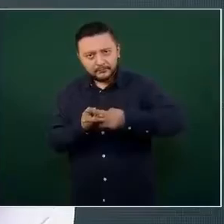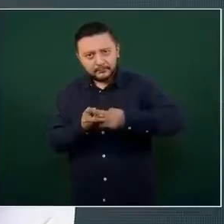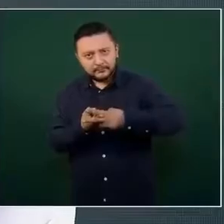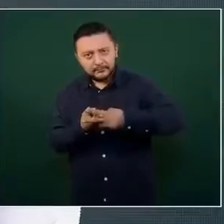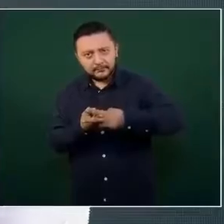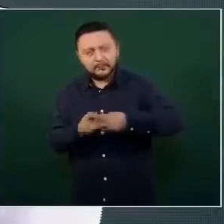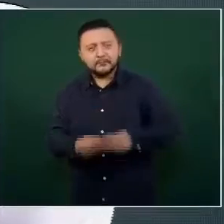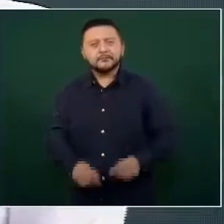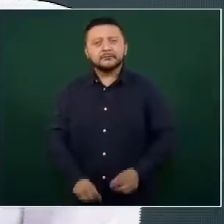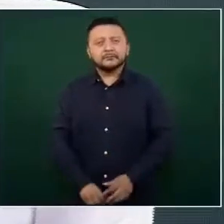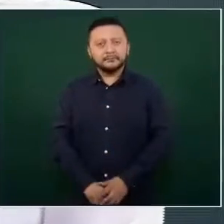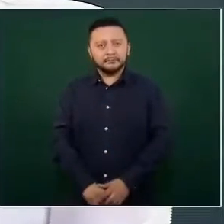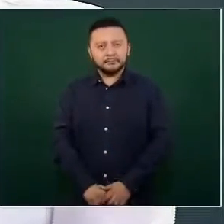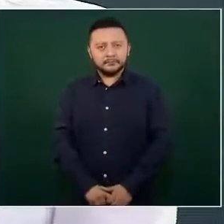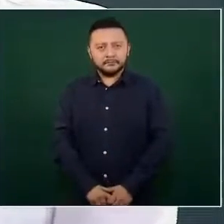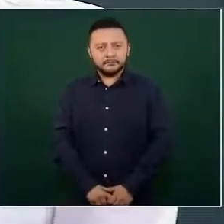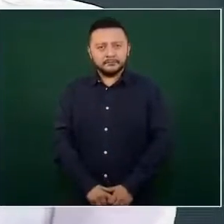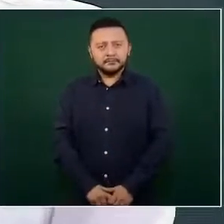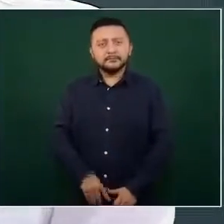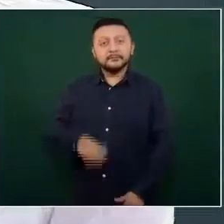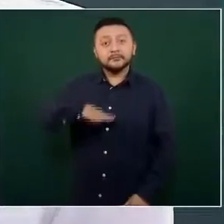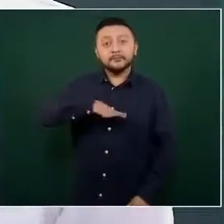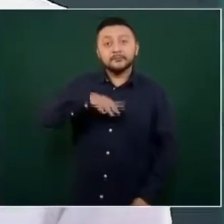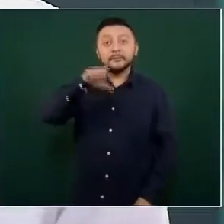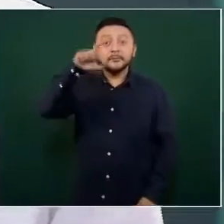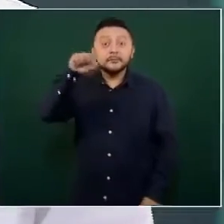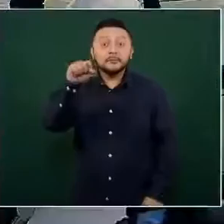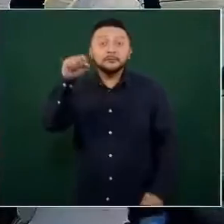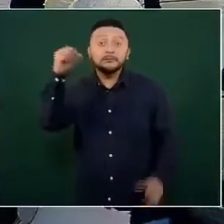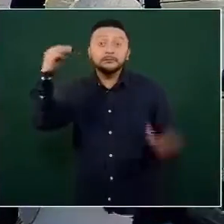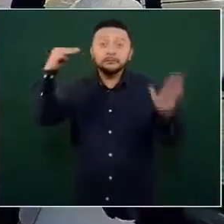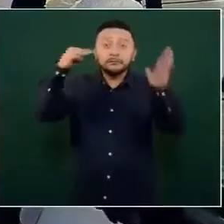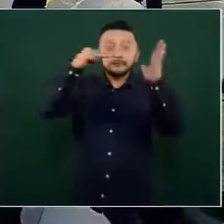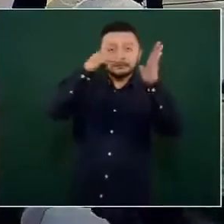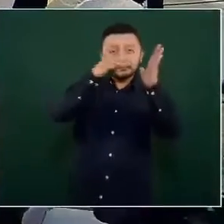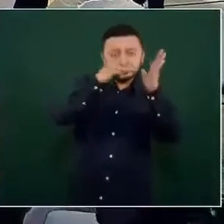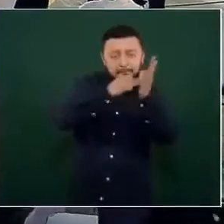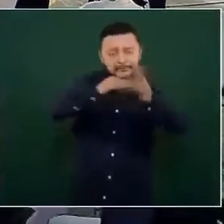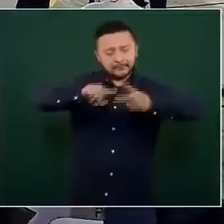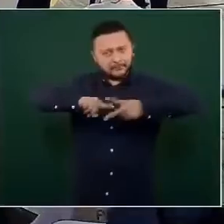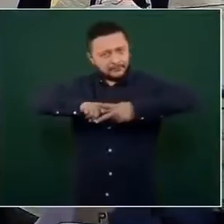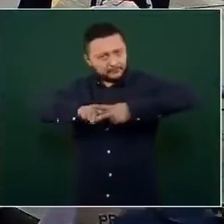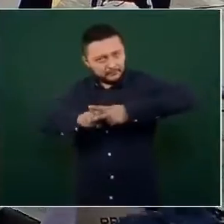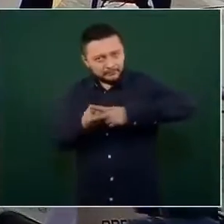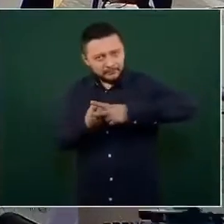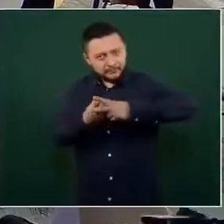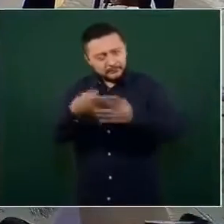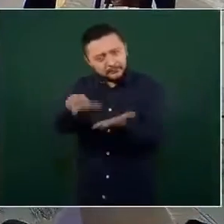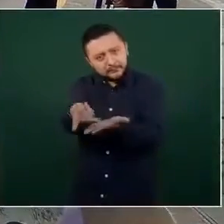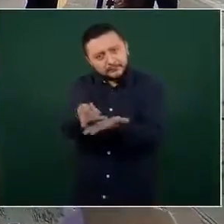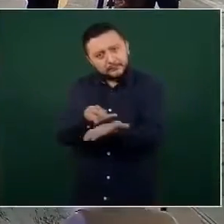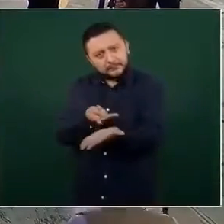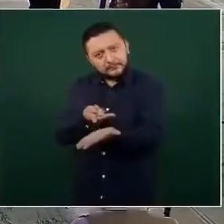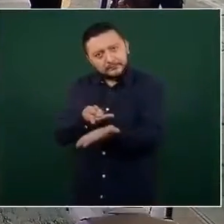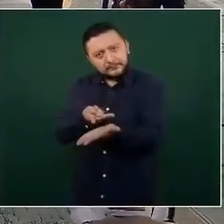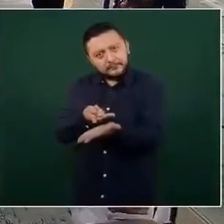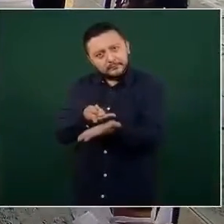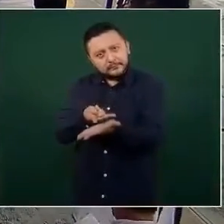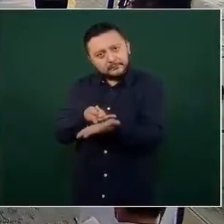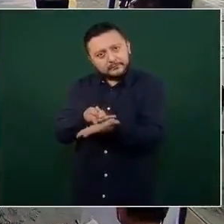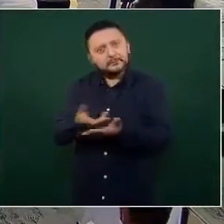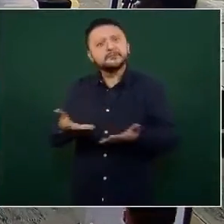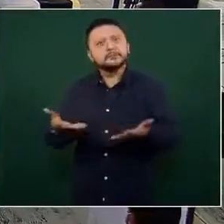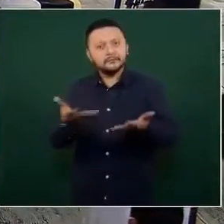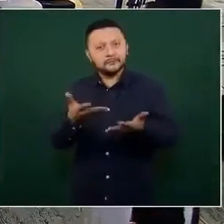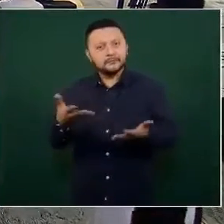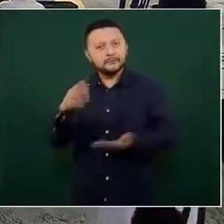Hay 20 mil sembradores, sembrando